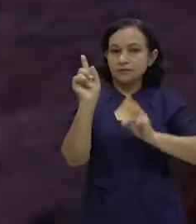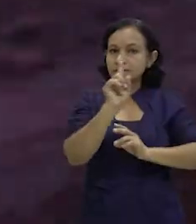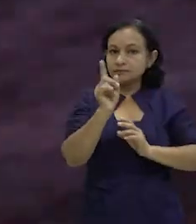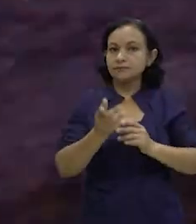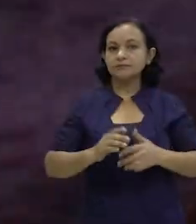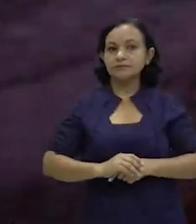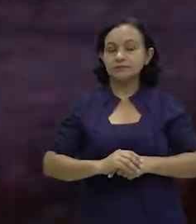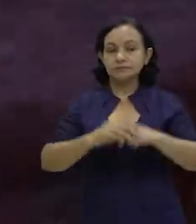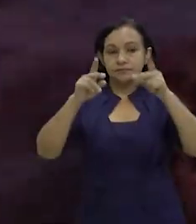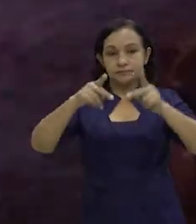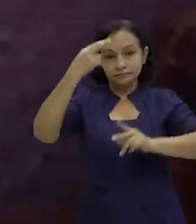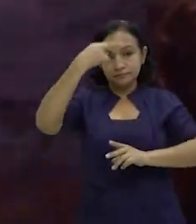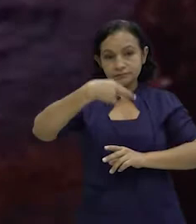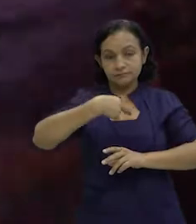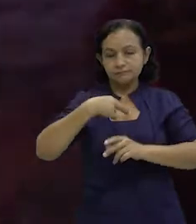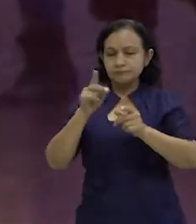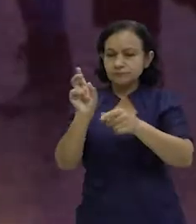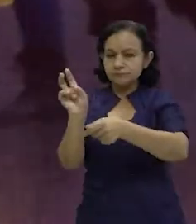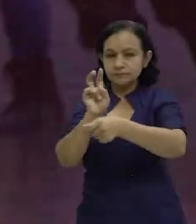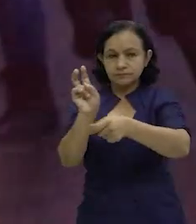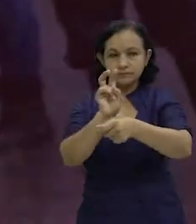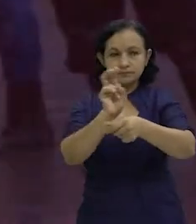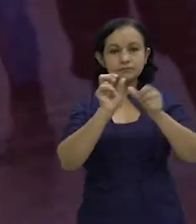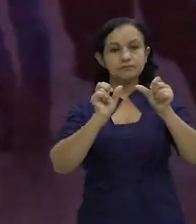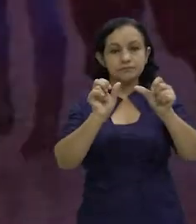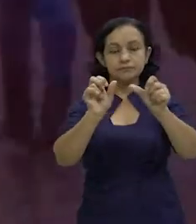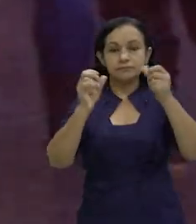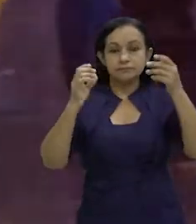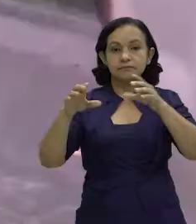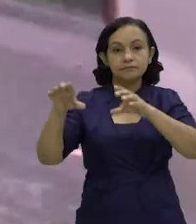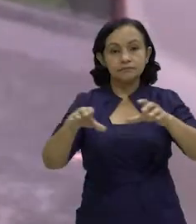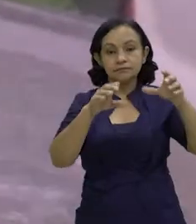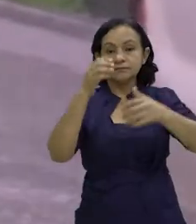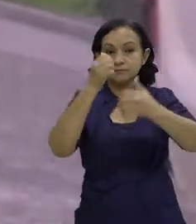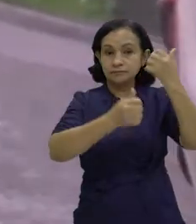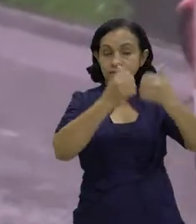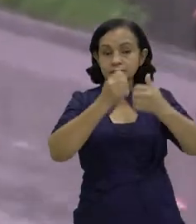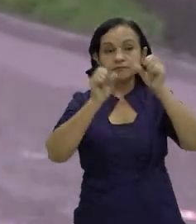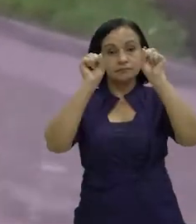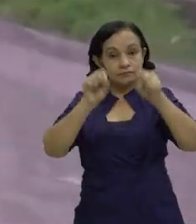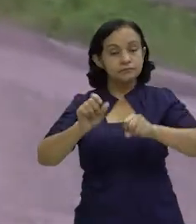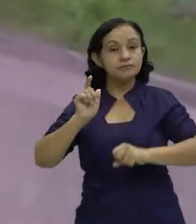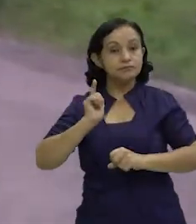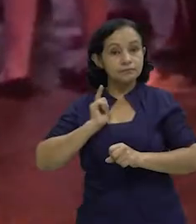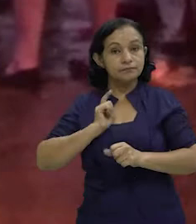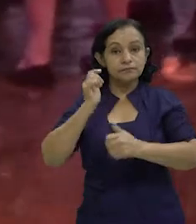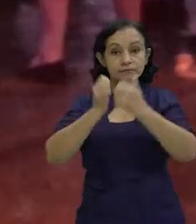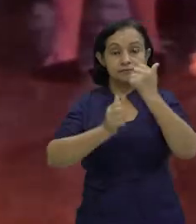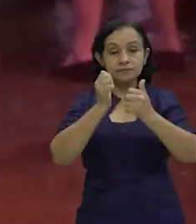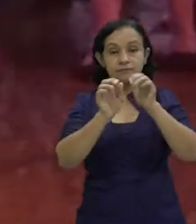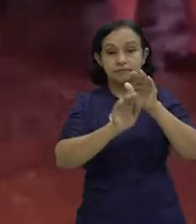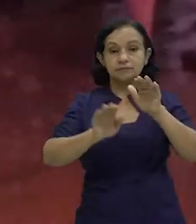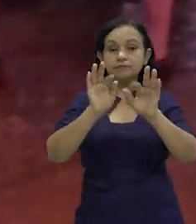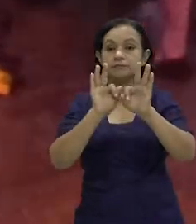Las autoridades mantienen monitoreo y vigilancia permanente de los eventos meteorológicos que pudieran presentarse y afectar directamente